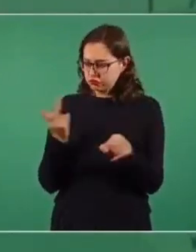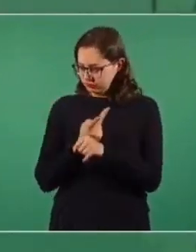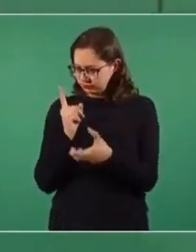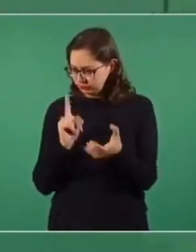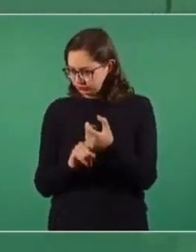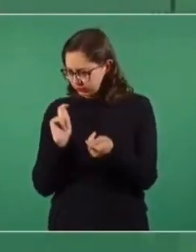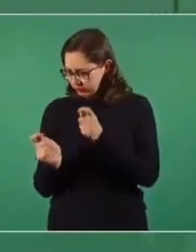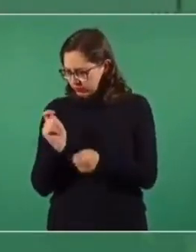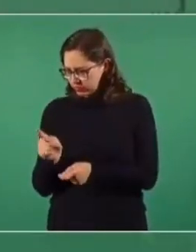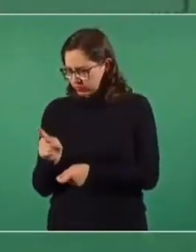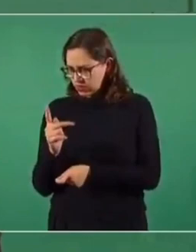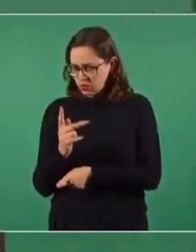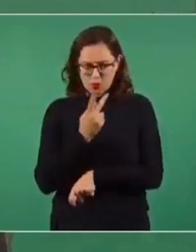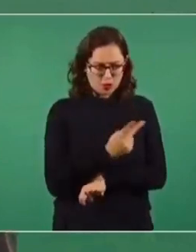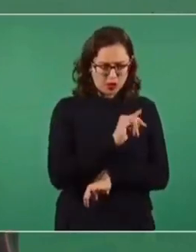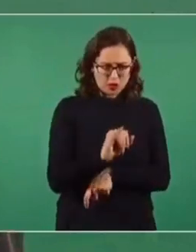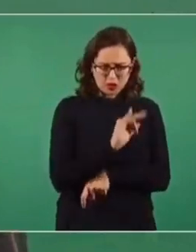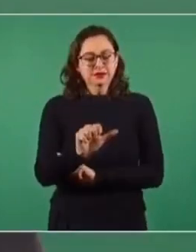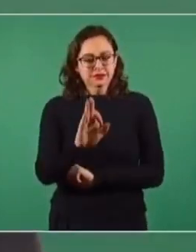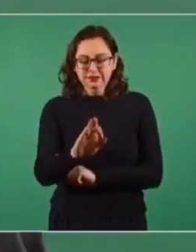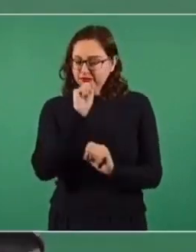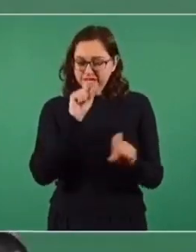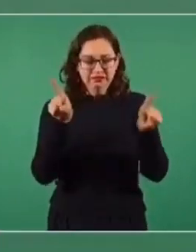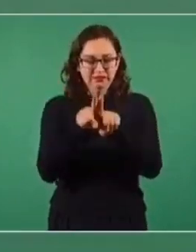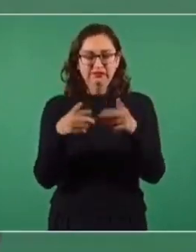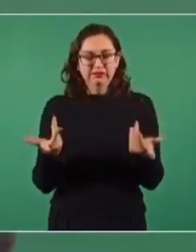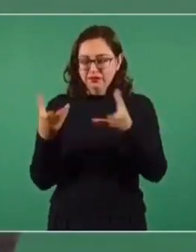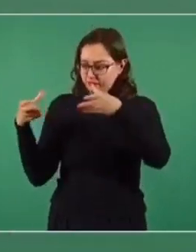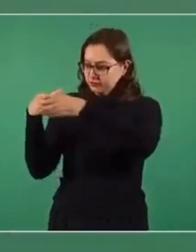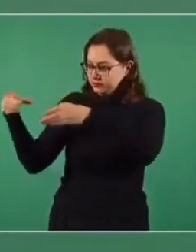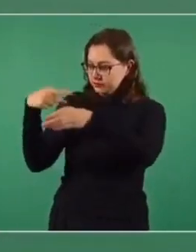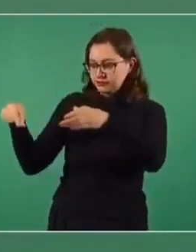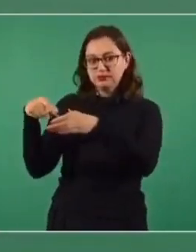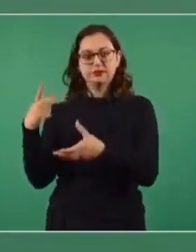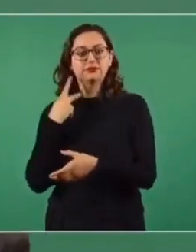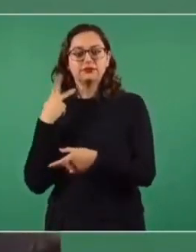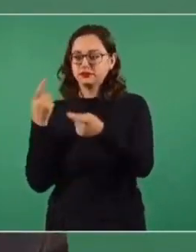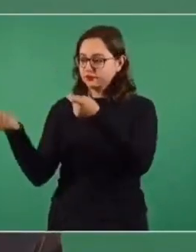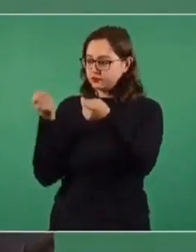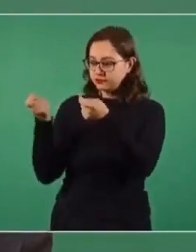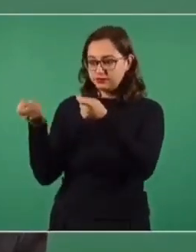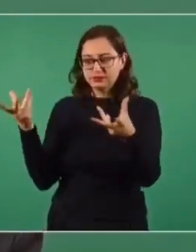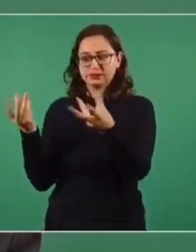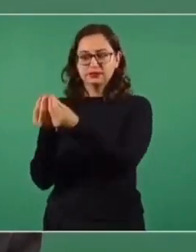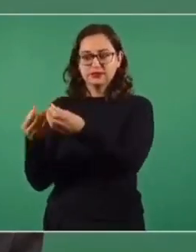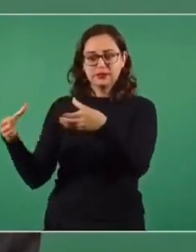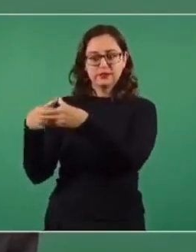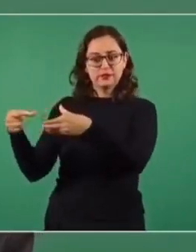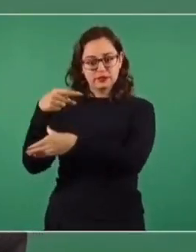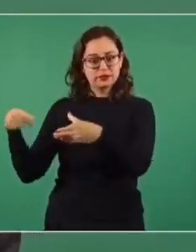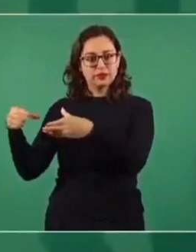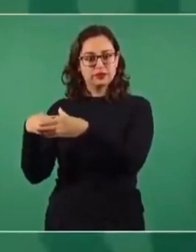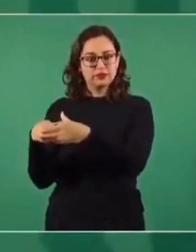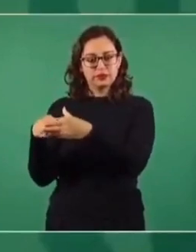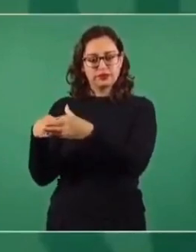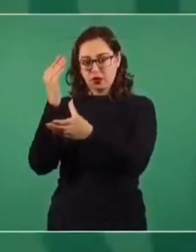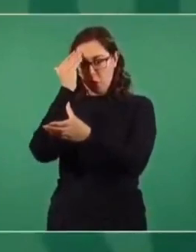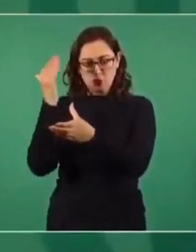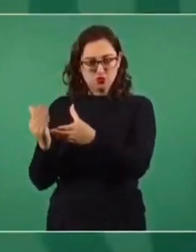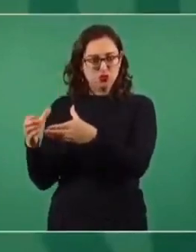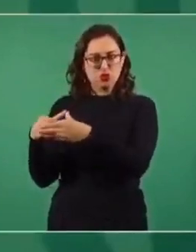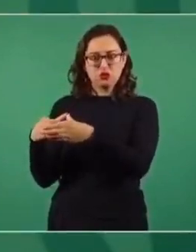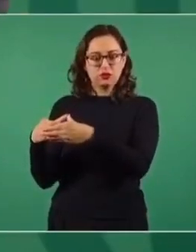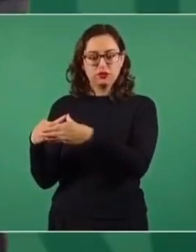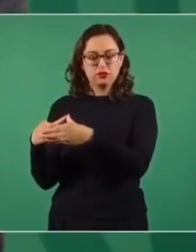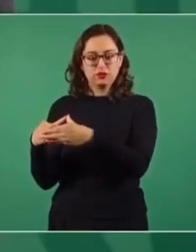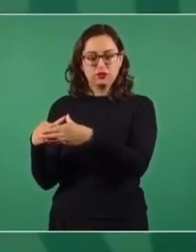no tienen que ver los ministros. Los partidos crearon esto. Este Frank Stey. A imagen y semejanza